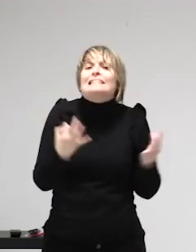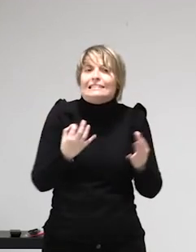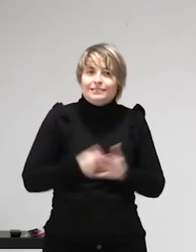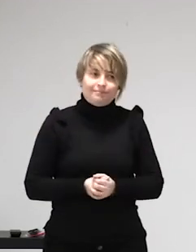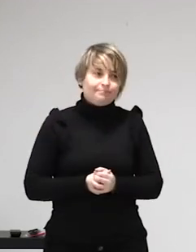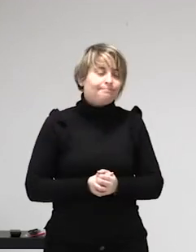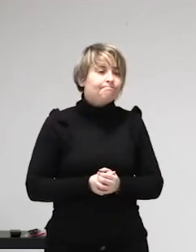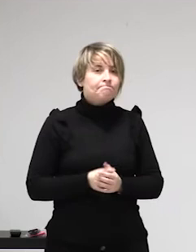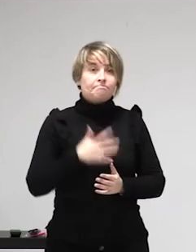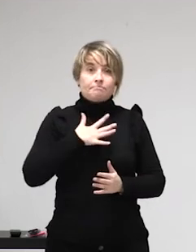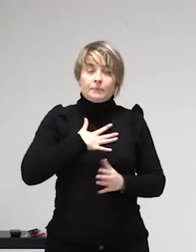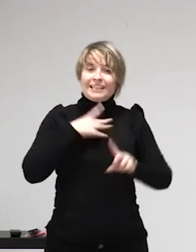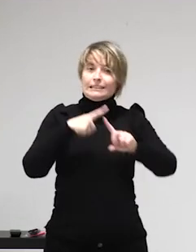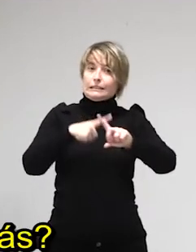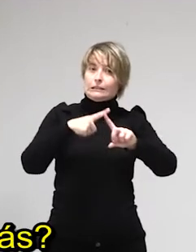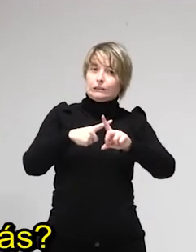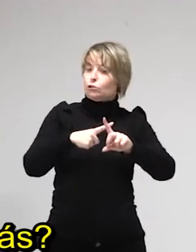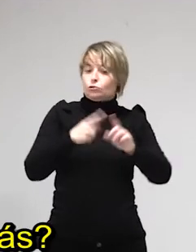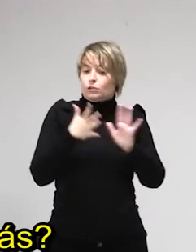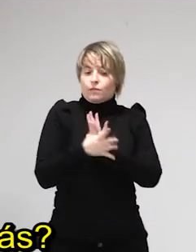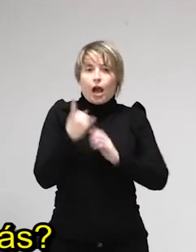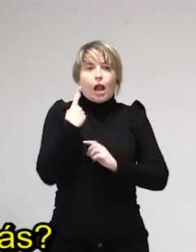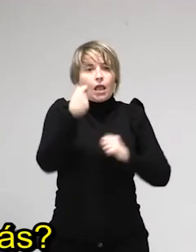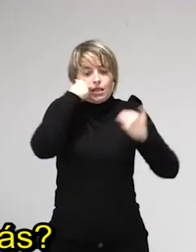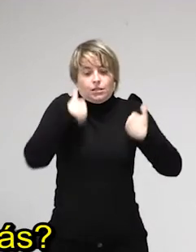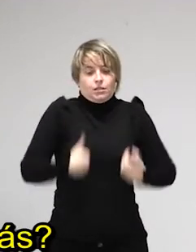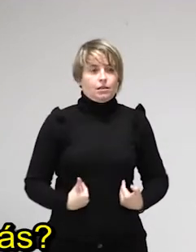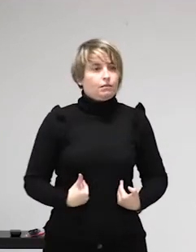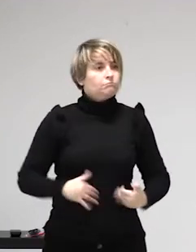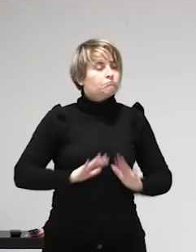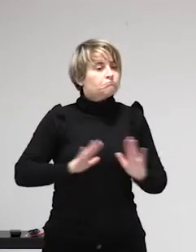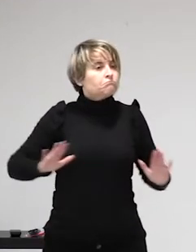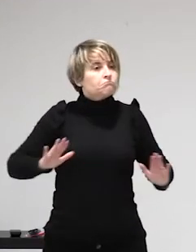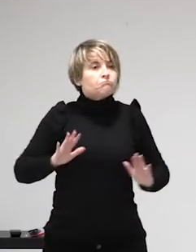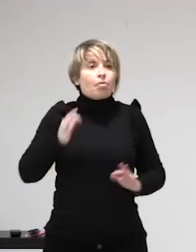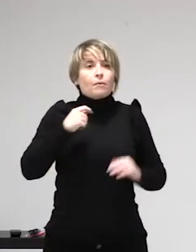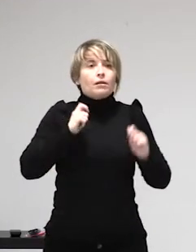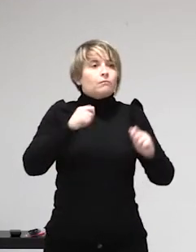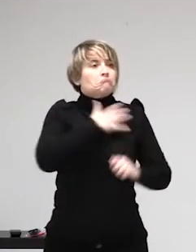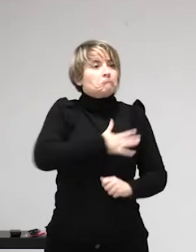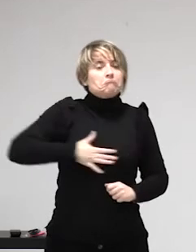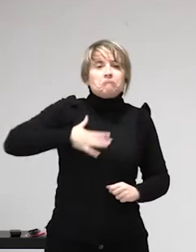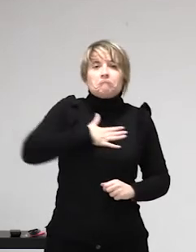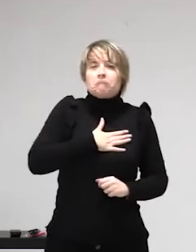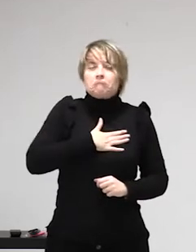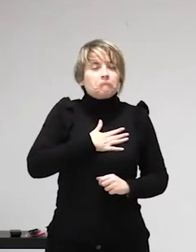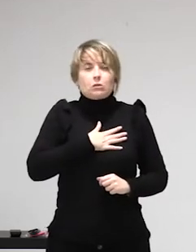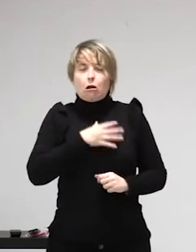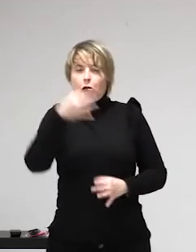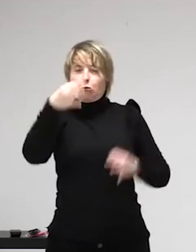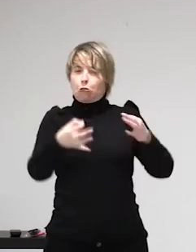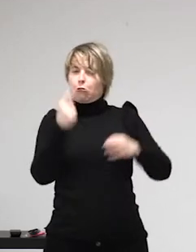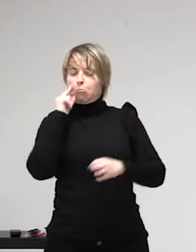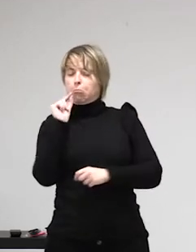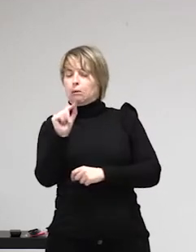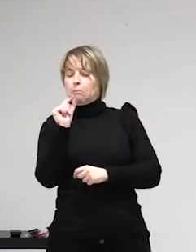desde la zorroridad. Carolina Clemente, ¿qué tal? ¿Cómo estás? Bien, gracias. Sí, se le oye bien, ¿no?